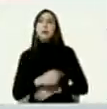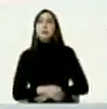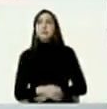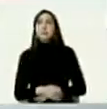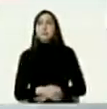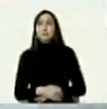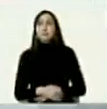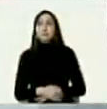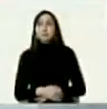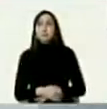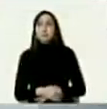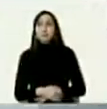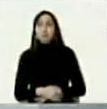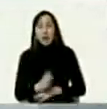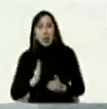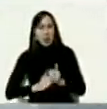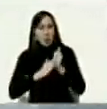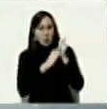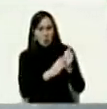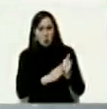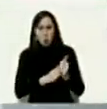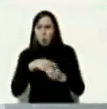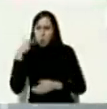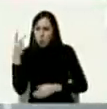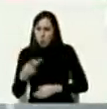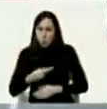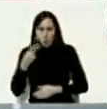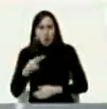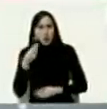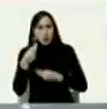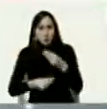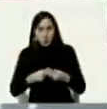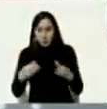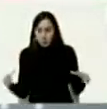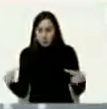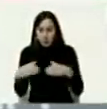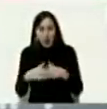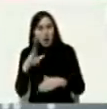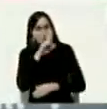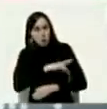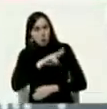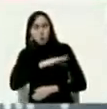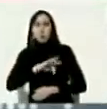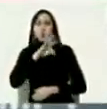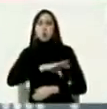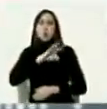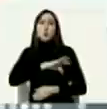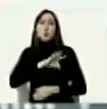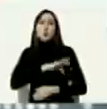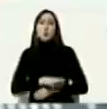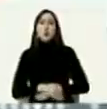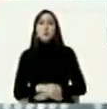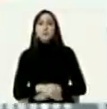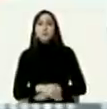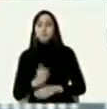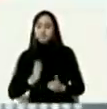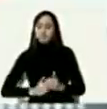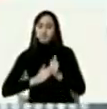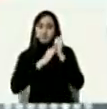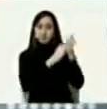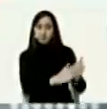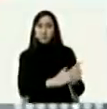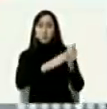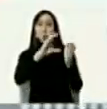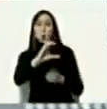un líder político del sector social cristiano de las líderes del COPEI